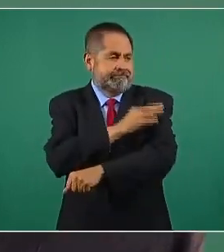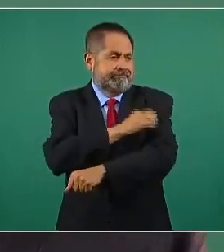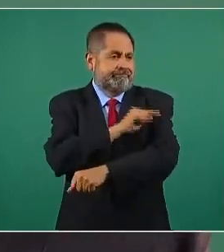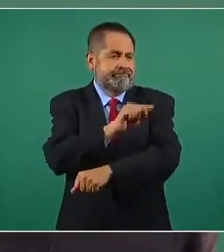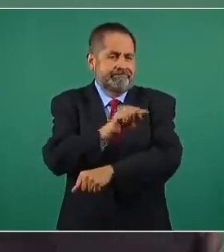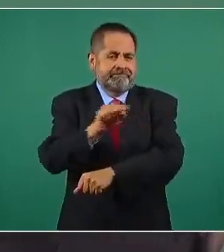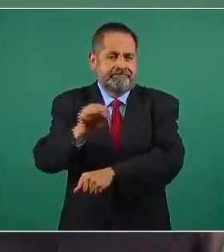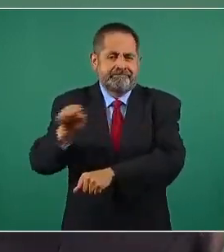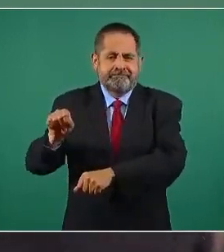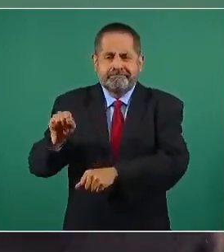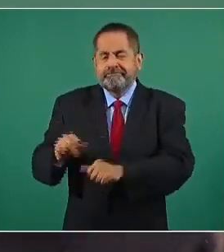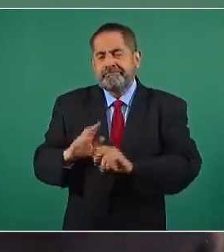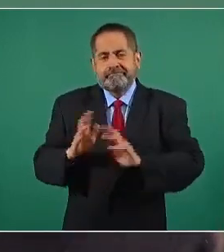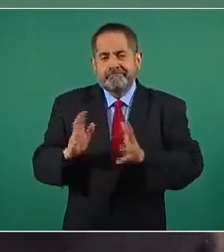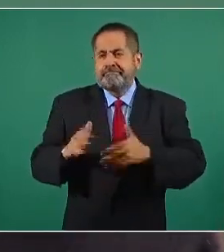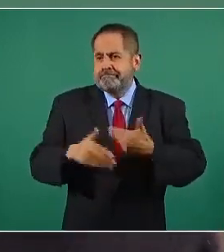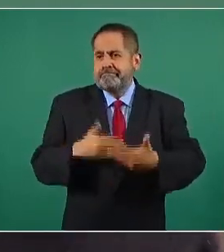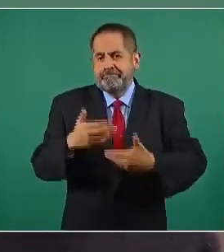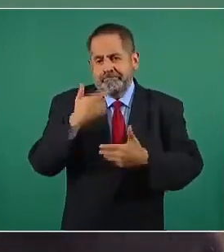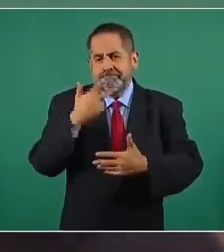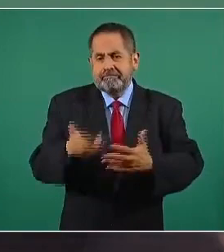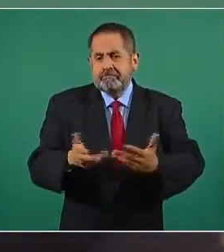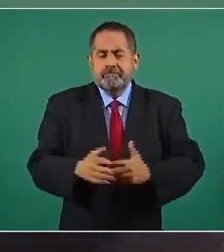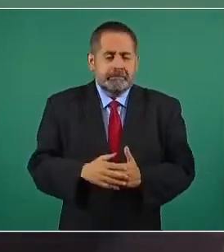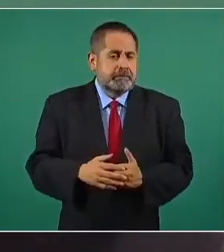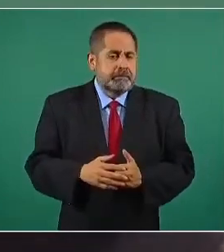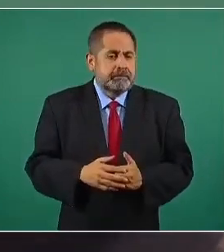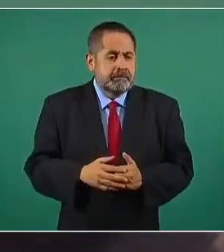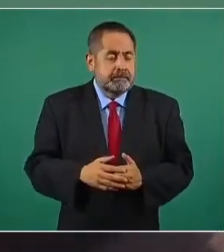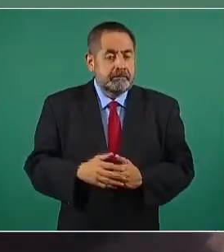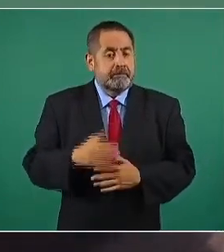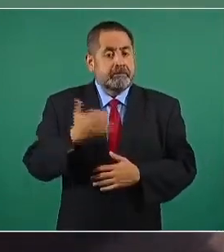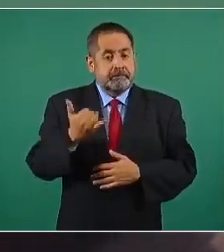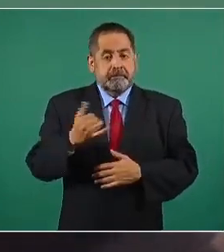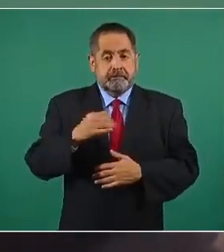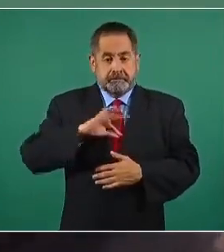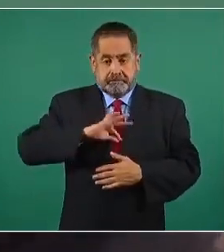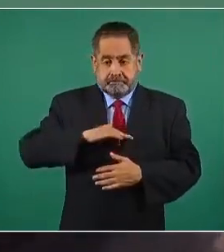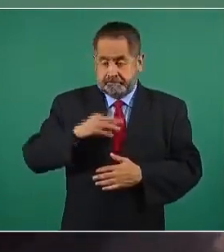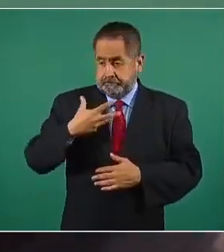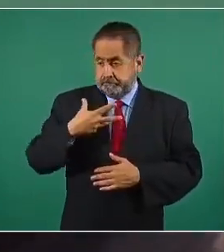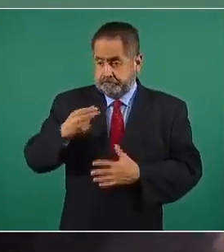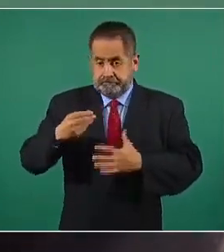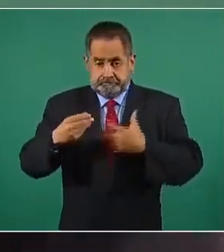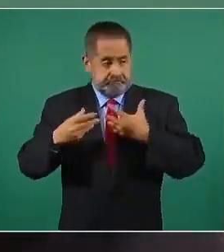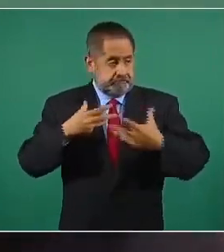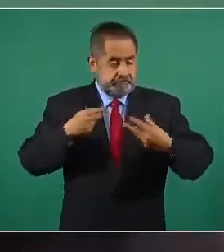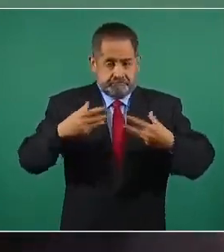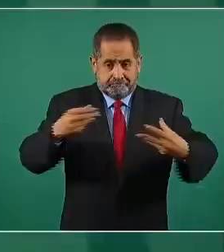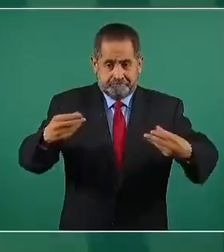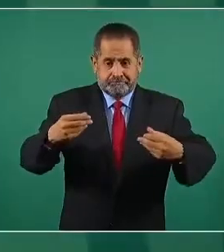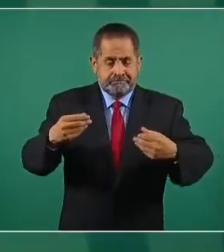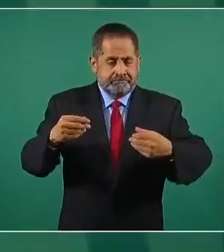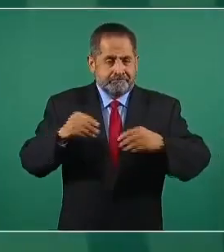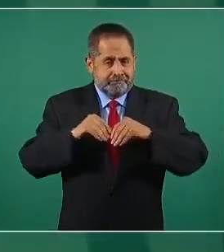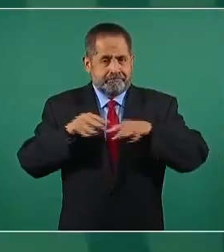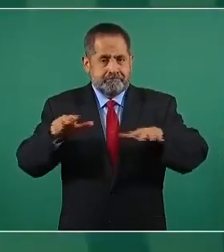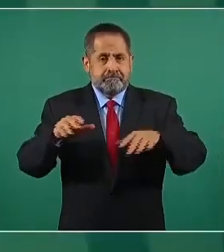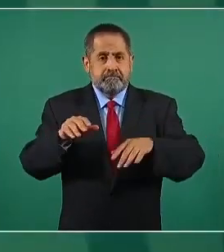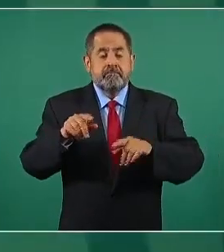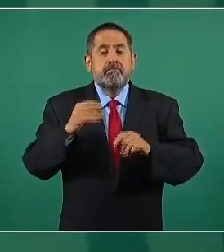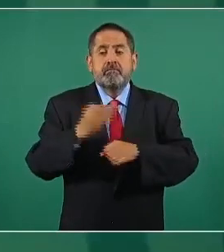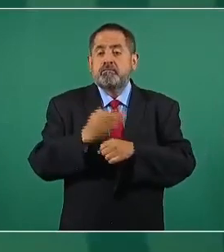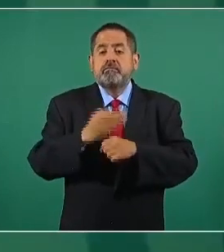Además, los contagios se están presentando más en